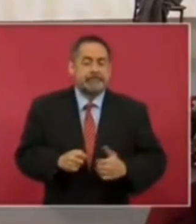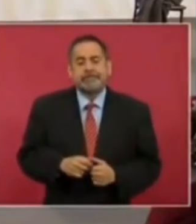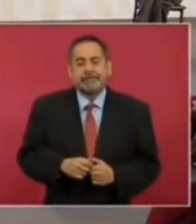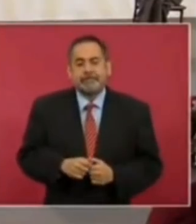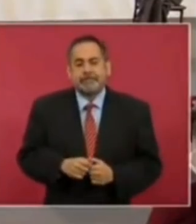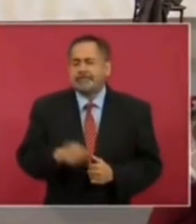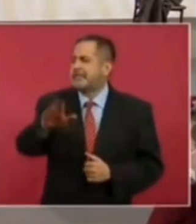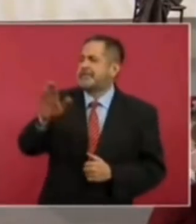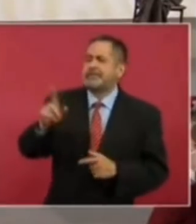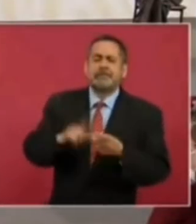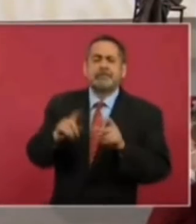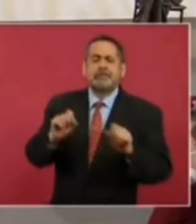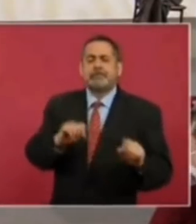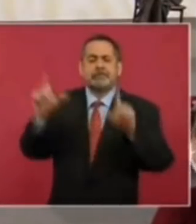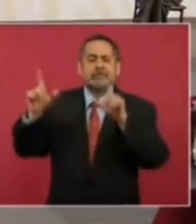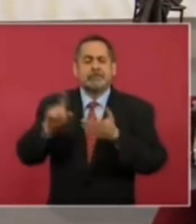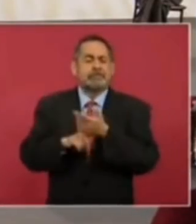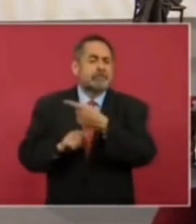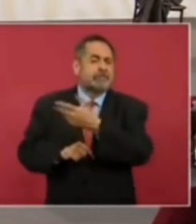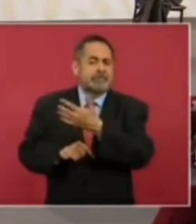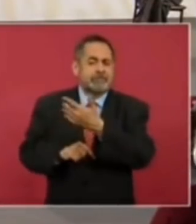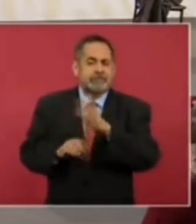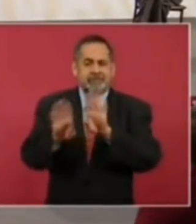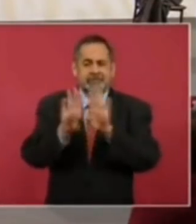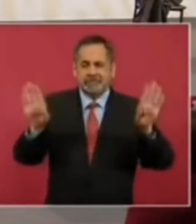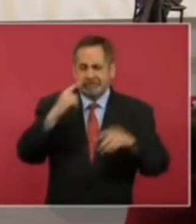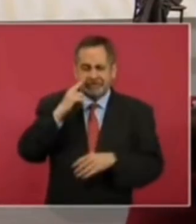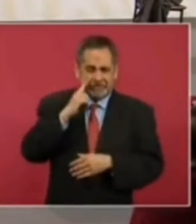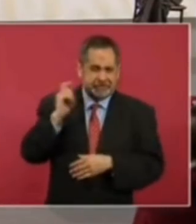No tienes de las vallas.